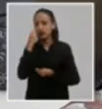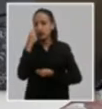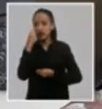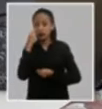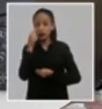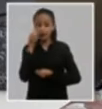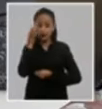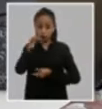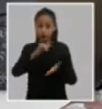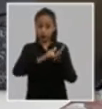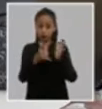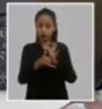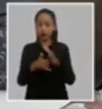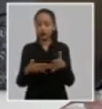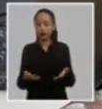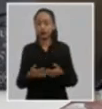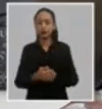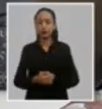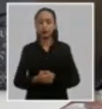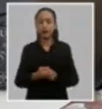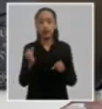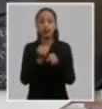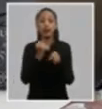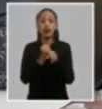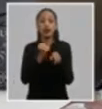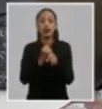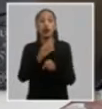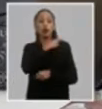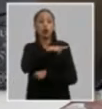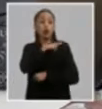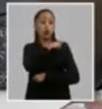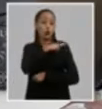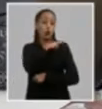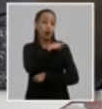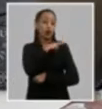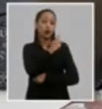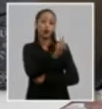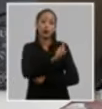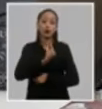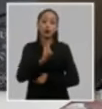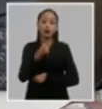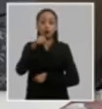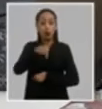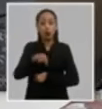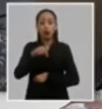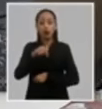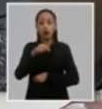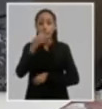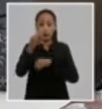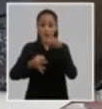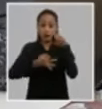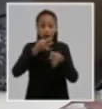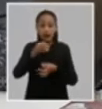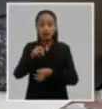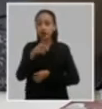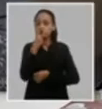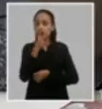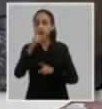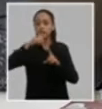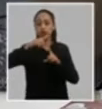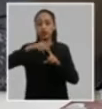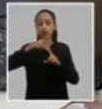en la esencia del trabajo de los cuadros que nosotros estamos hoy al frente de las tareas